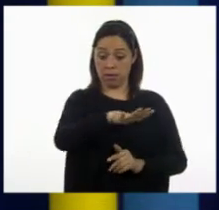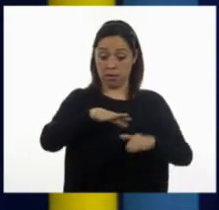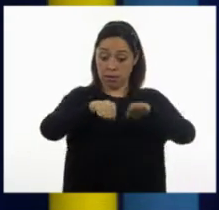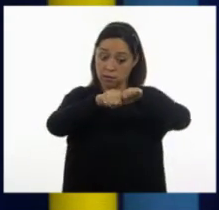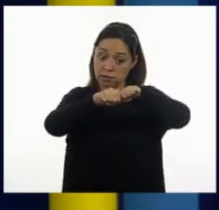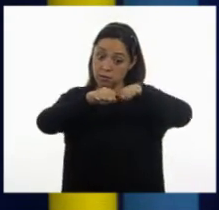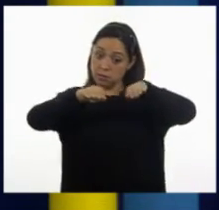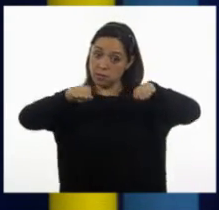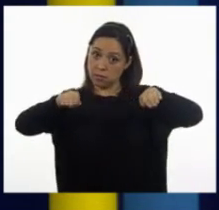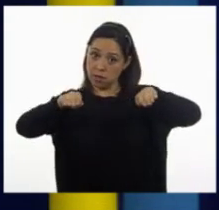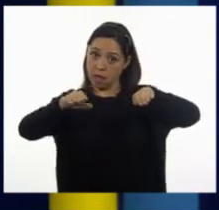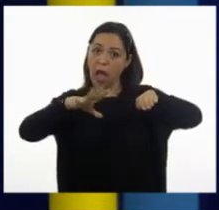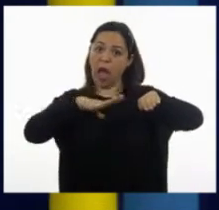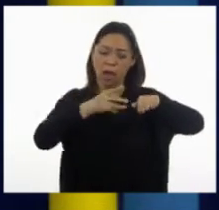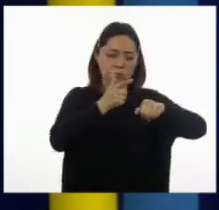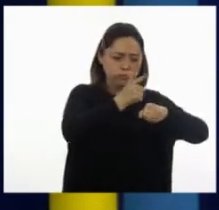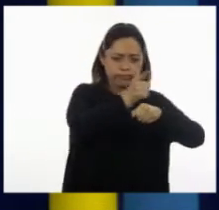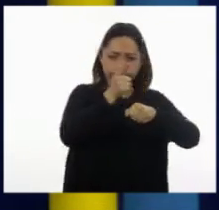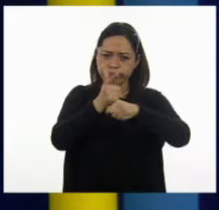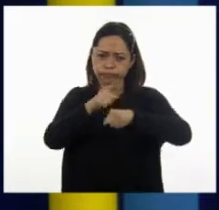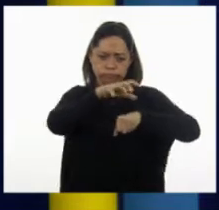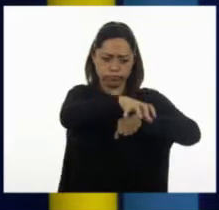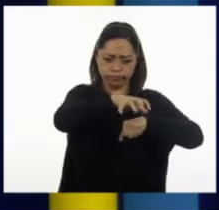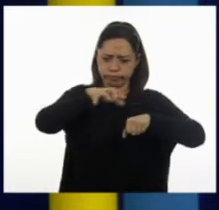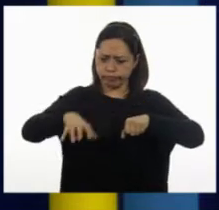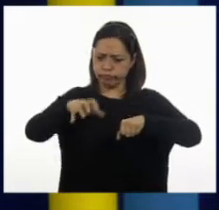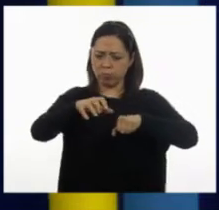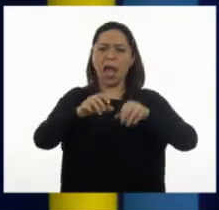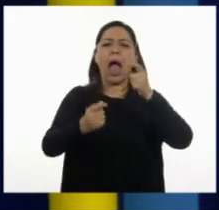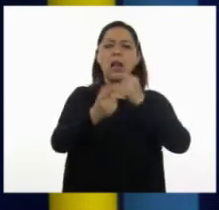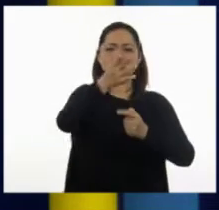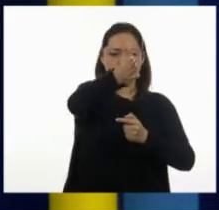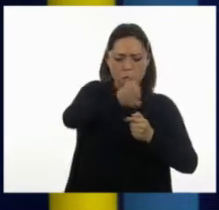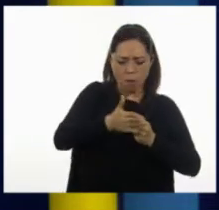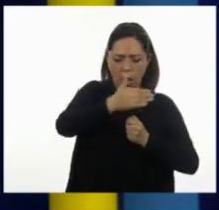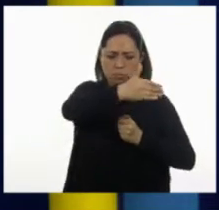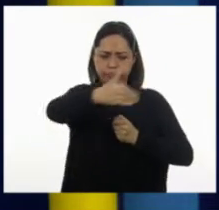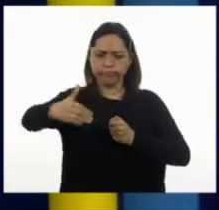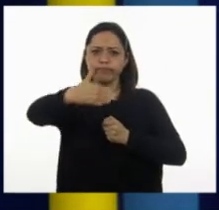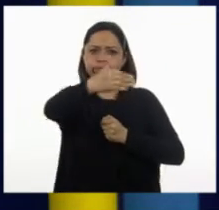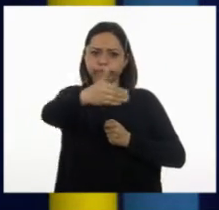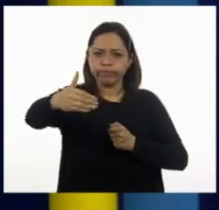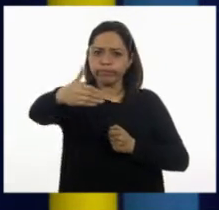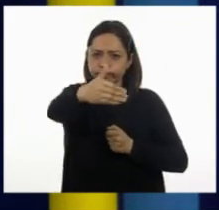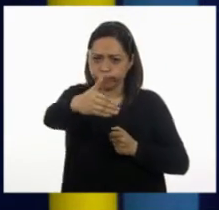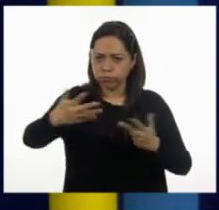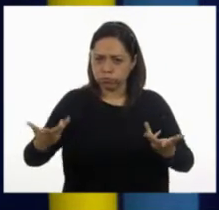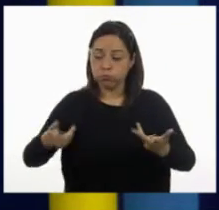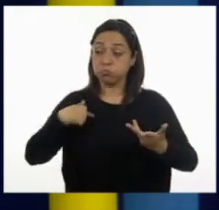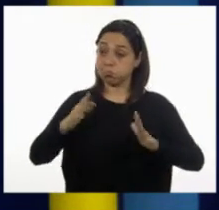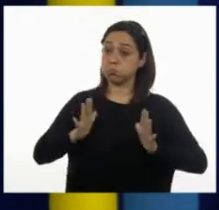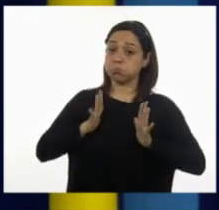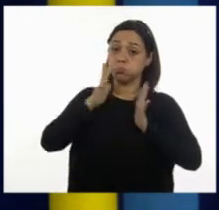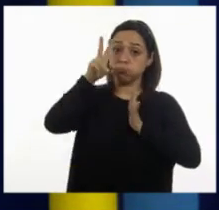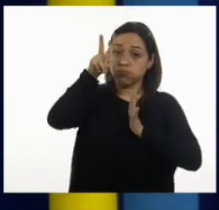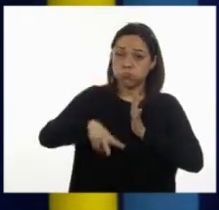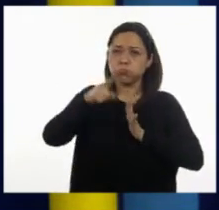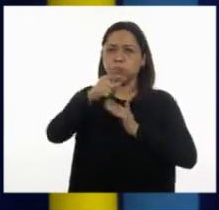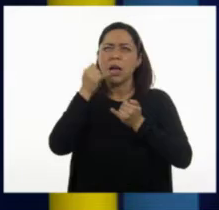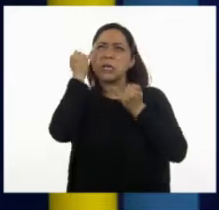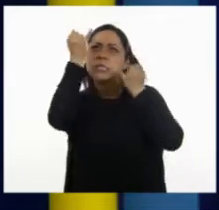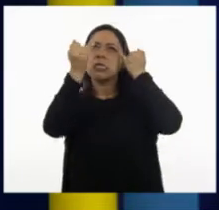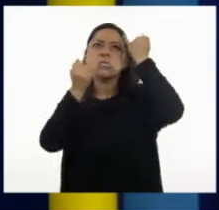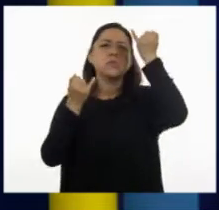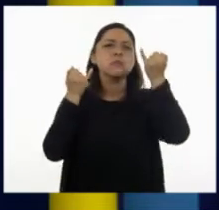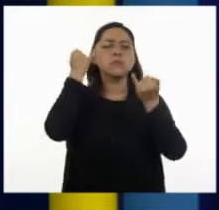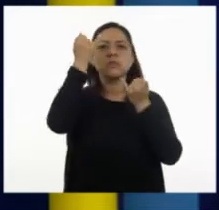secciones de asientos porque hay alguna separación entre ellas. Estoy bastante sorprendida y habría que imaginar muchas cosas para saber qué